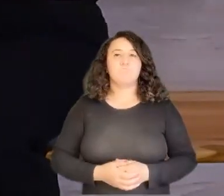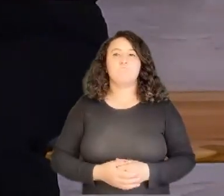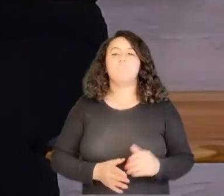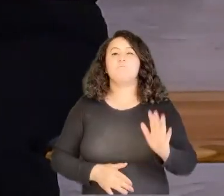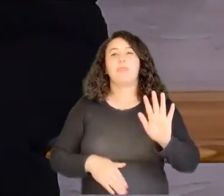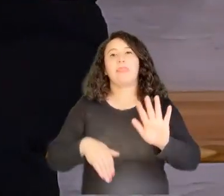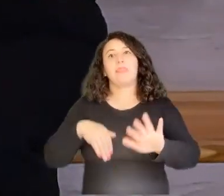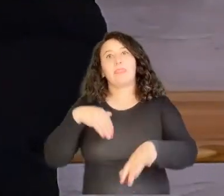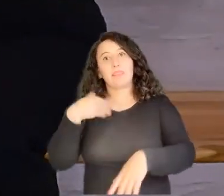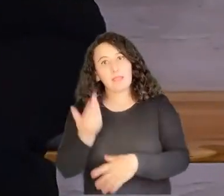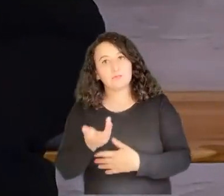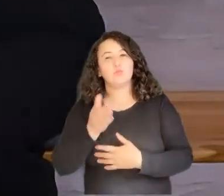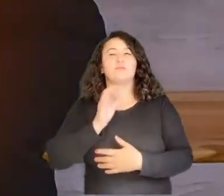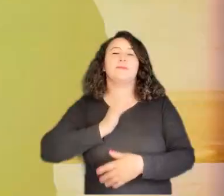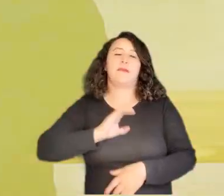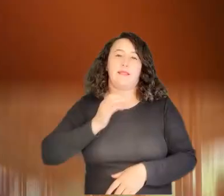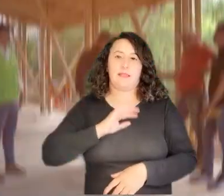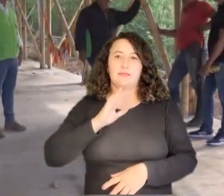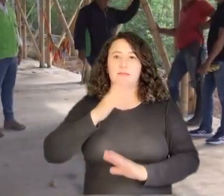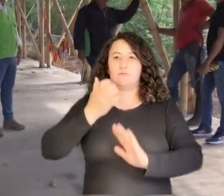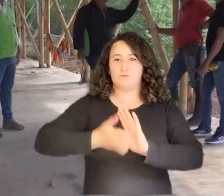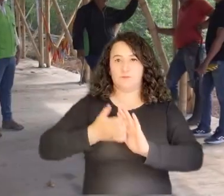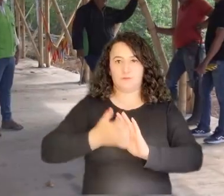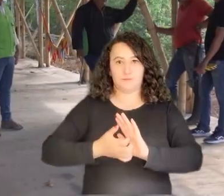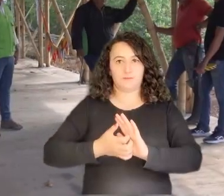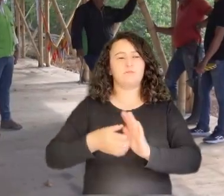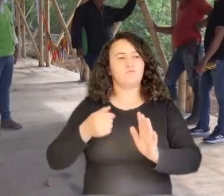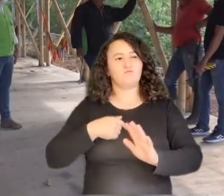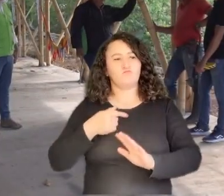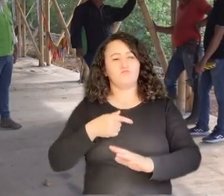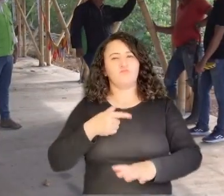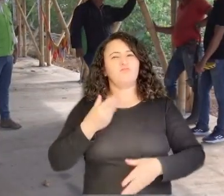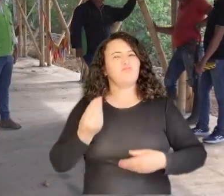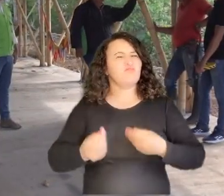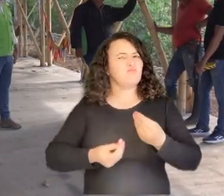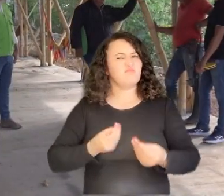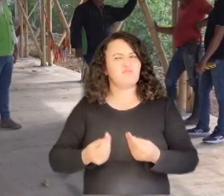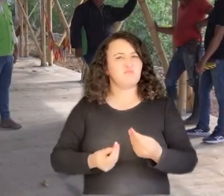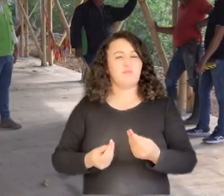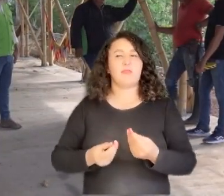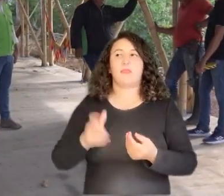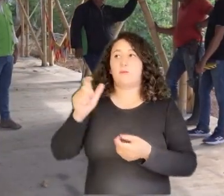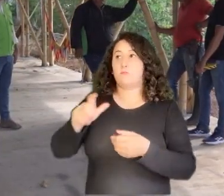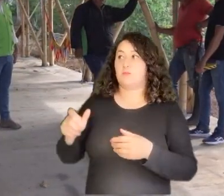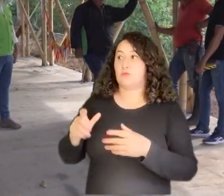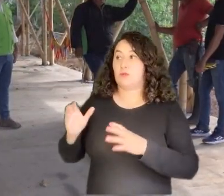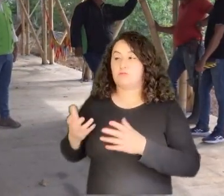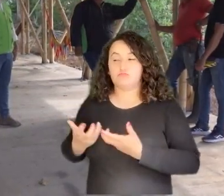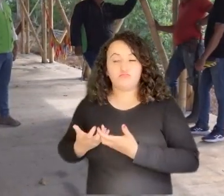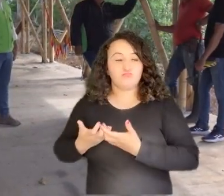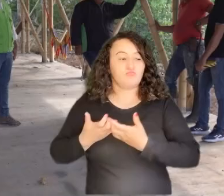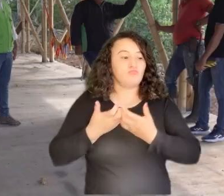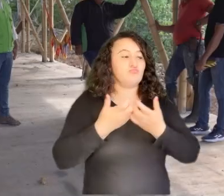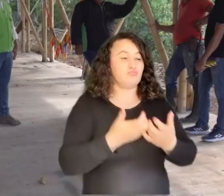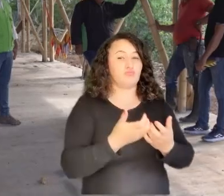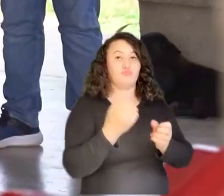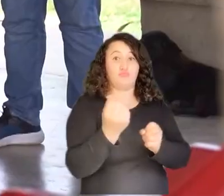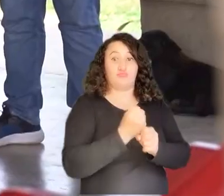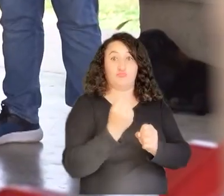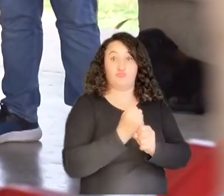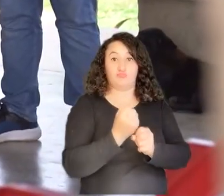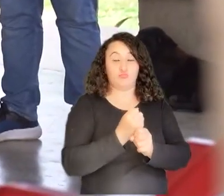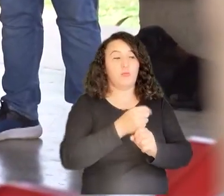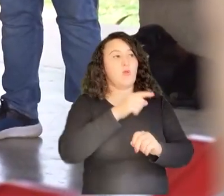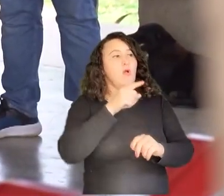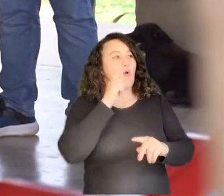caracterización y un diagnóstico. Entonces, que vamos a hacer con nuestros funcionarios es llegar a esas comunidades y decir, bueno,